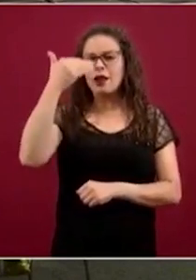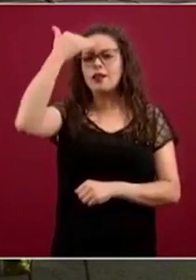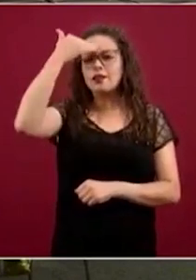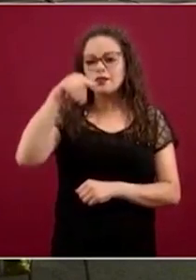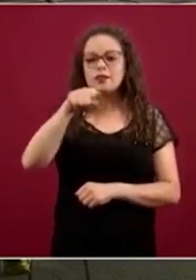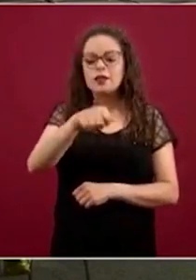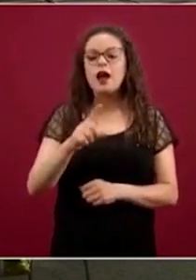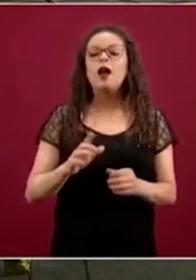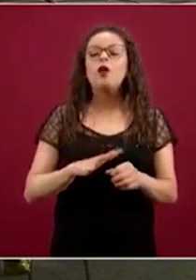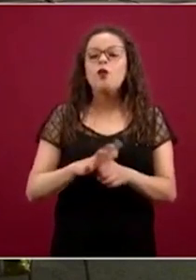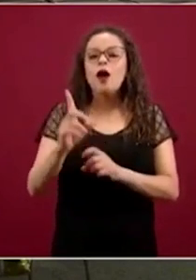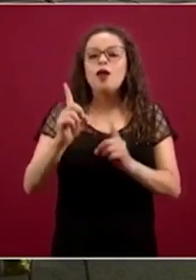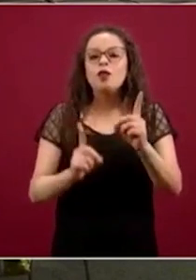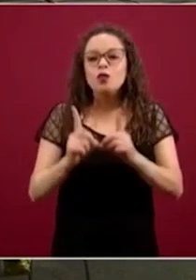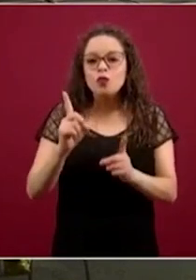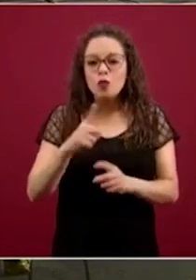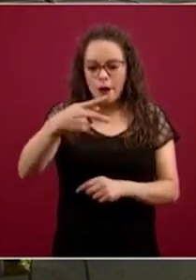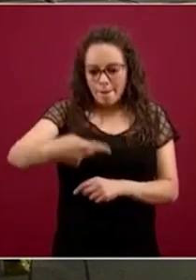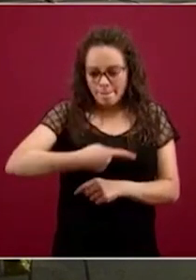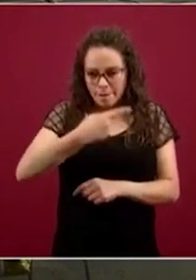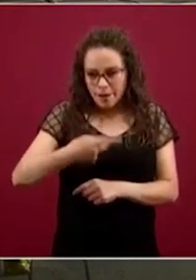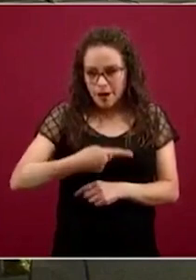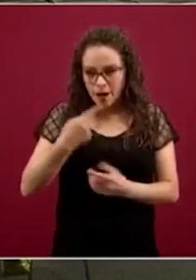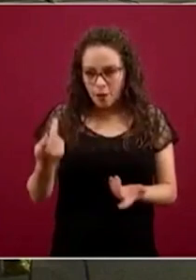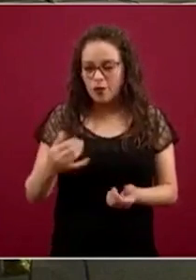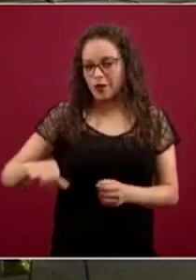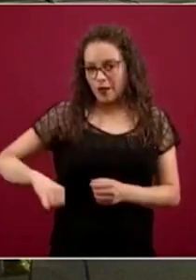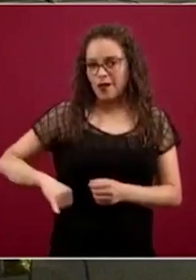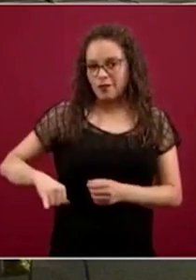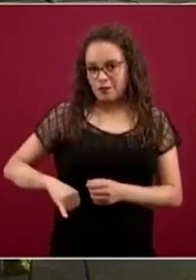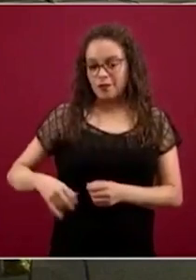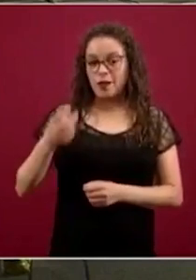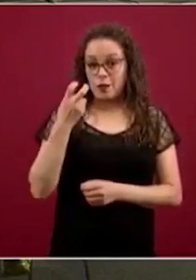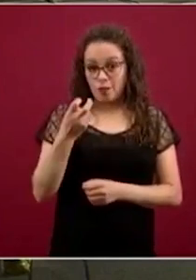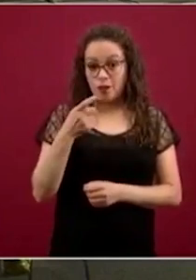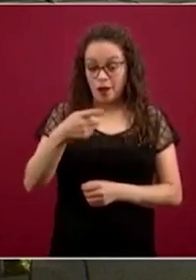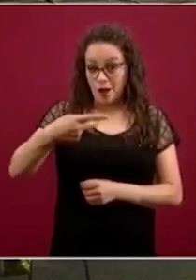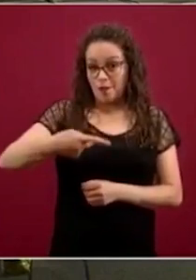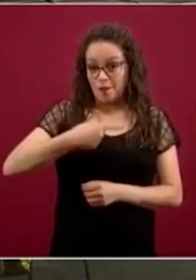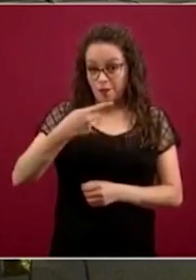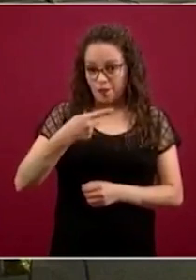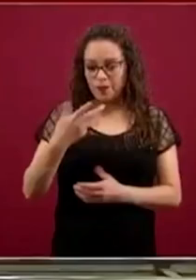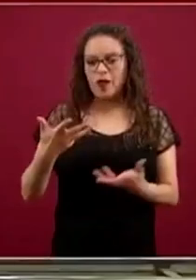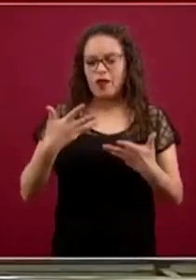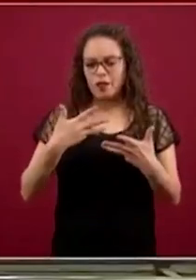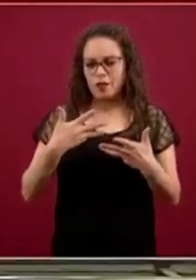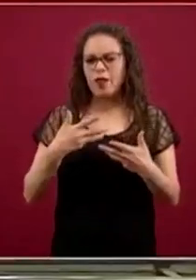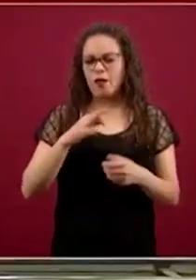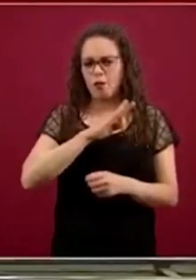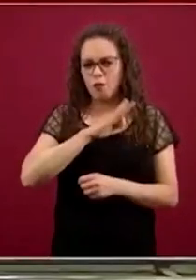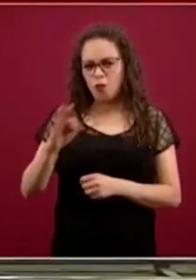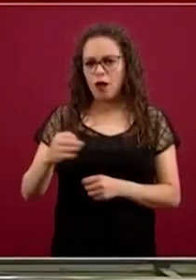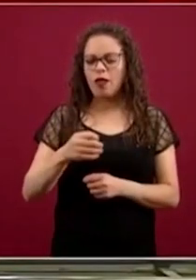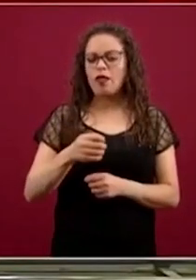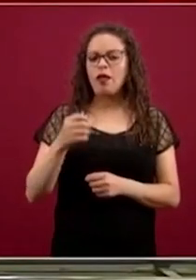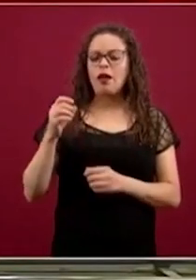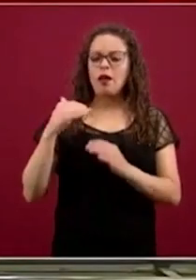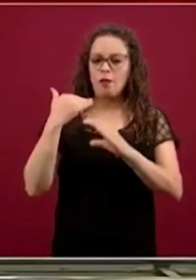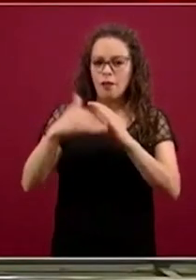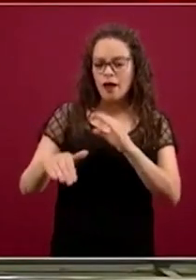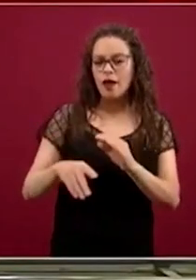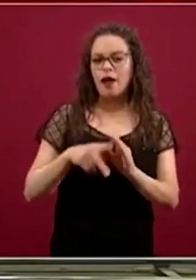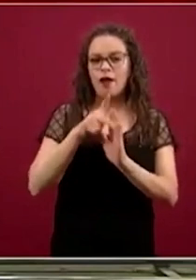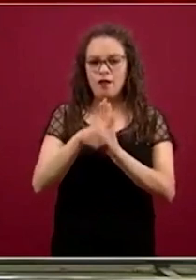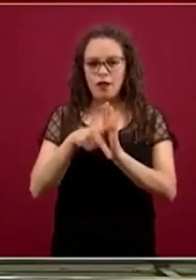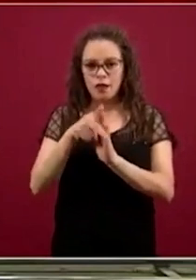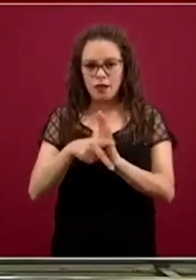vamos a recibir las preguntas de los niños en videos de hasta 30 segundos como máximo para